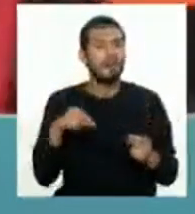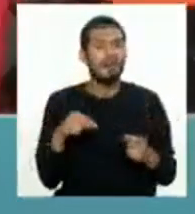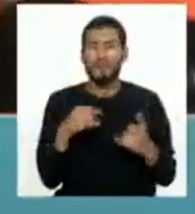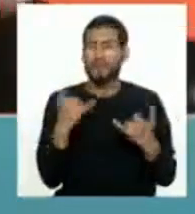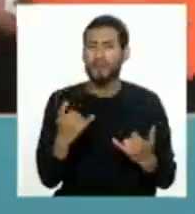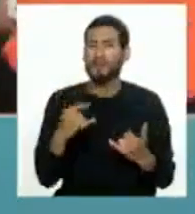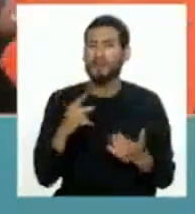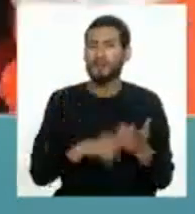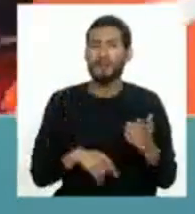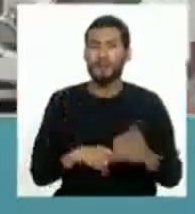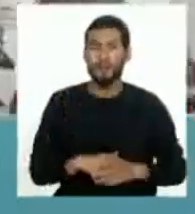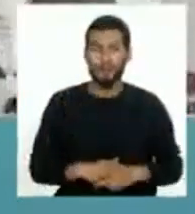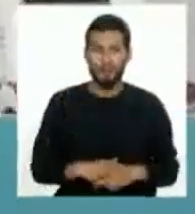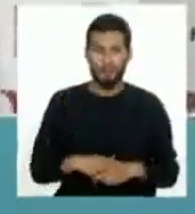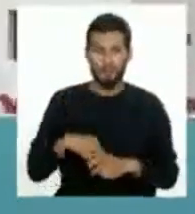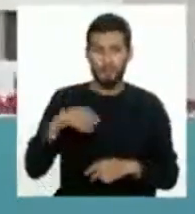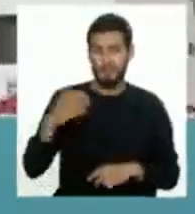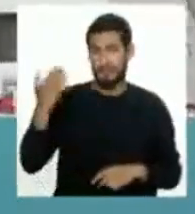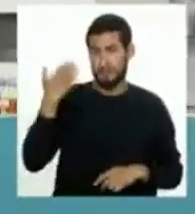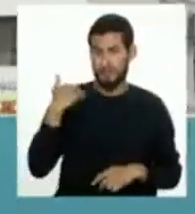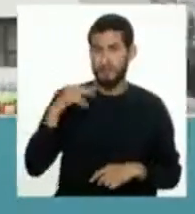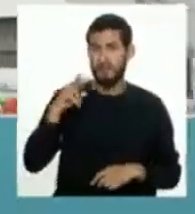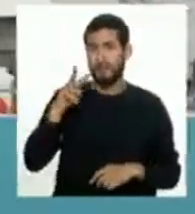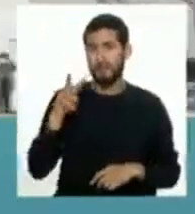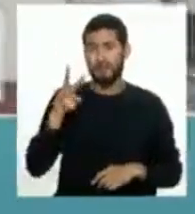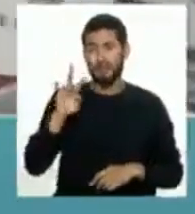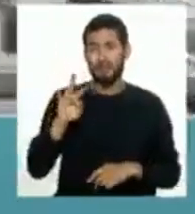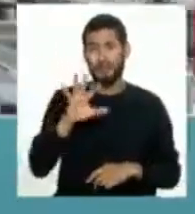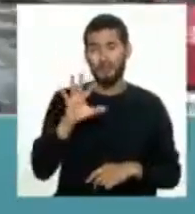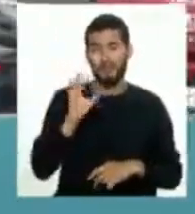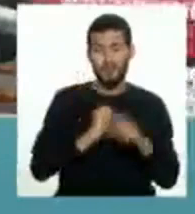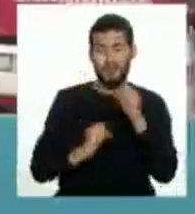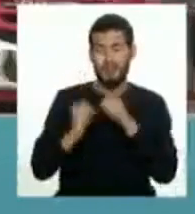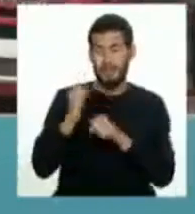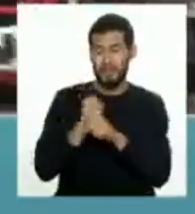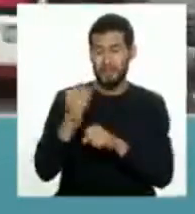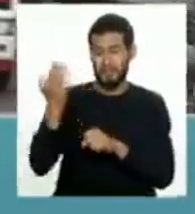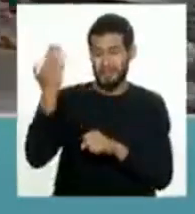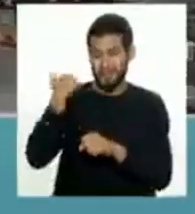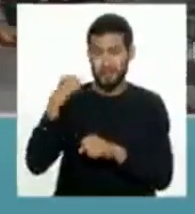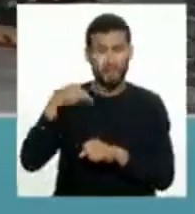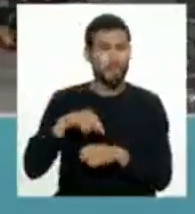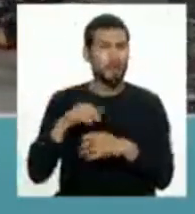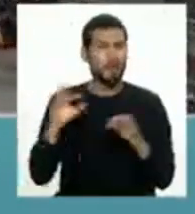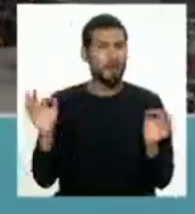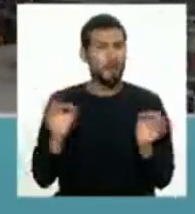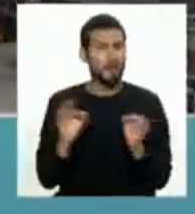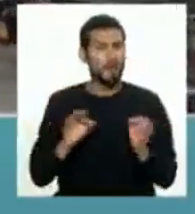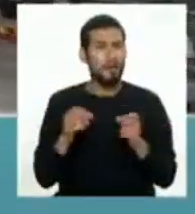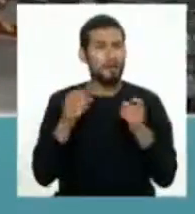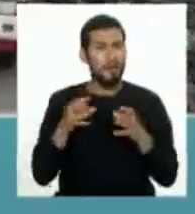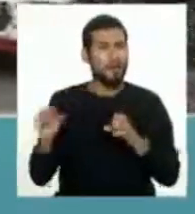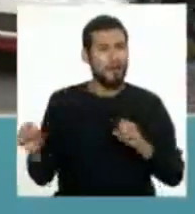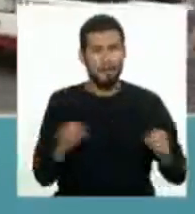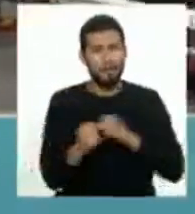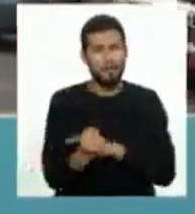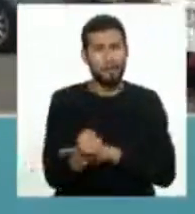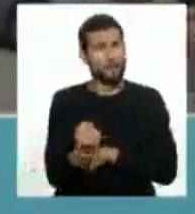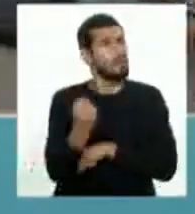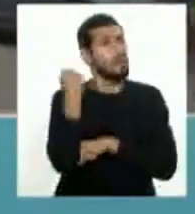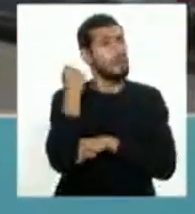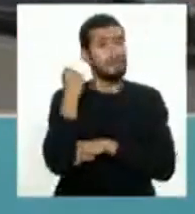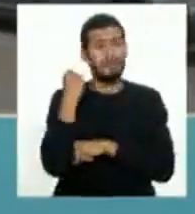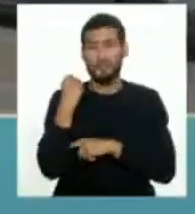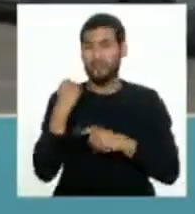actualmente? Que ya hace más de 275 años que no se genera un terremoto de gran magnitud